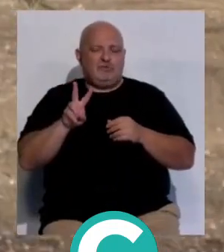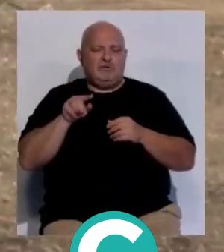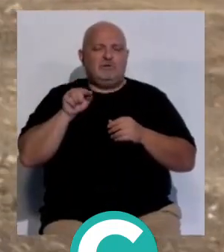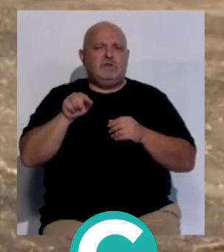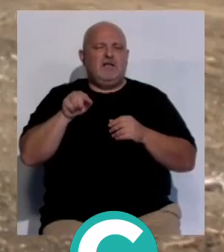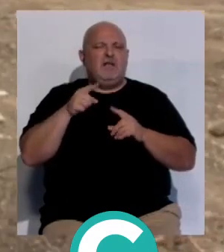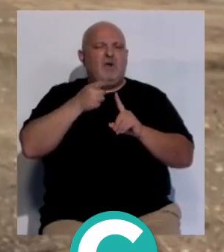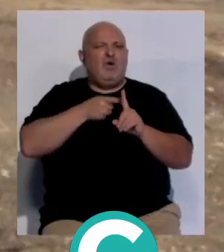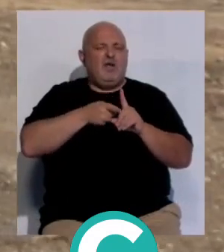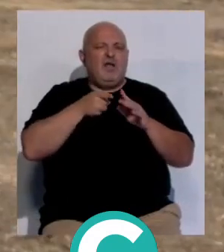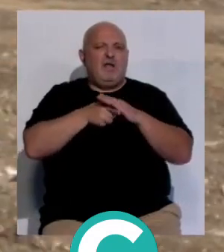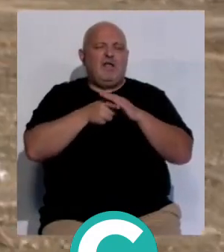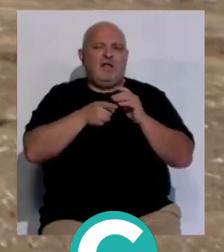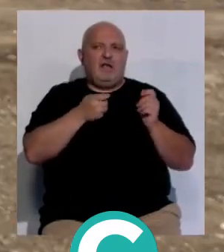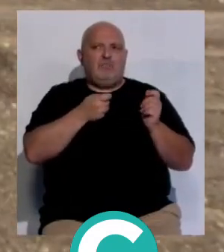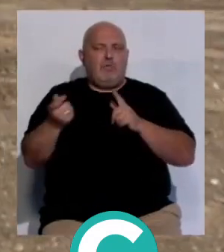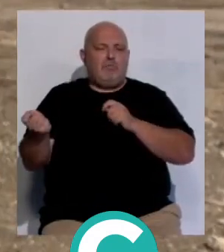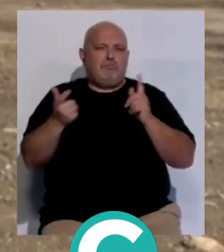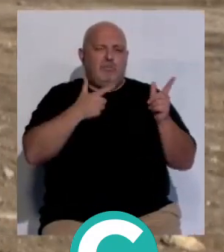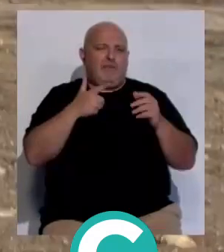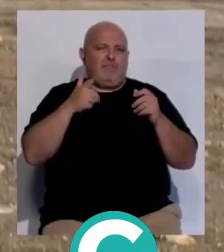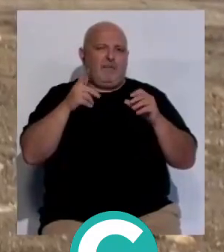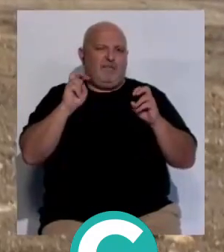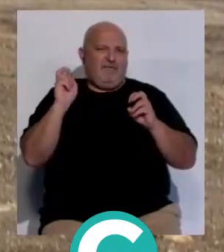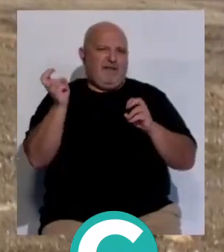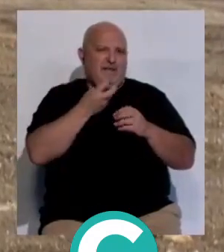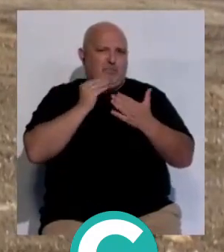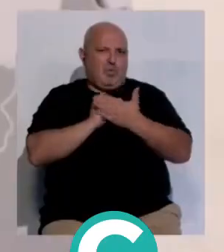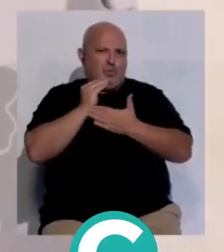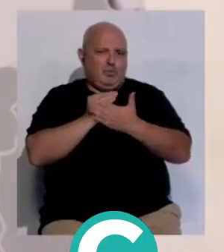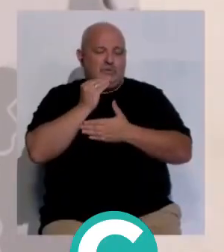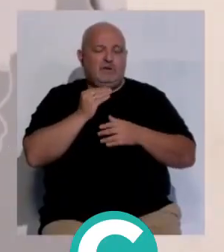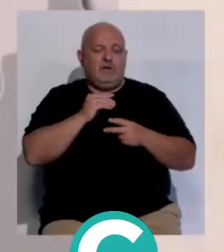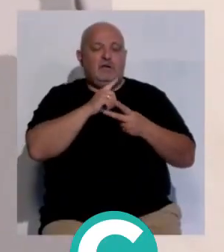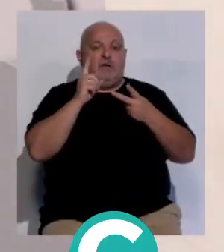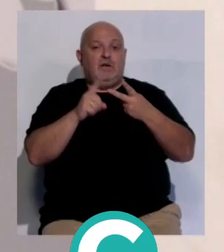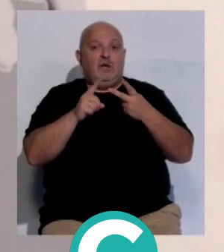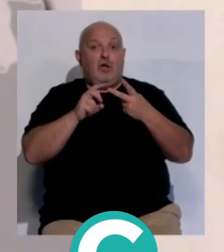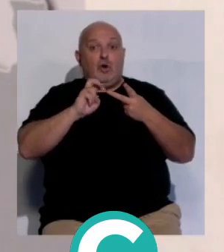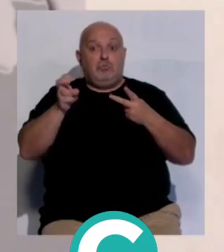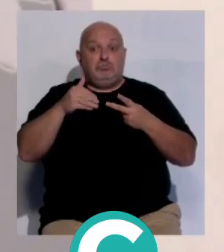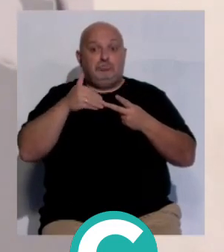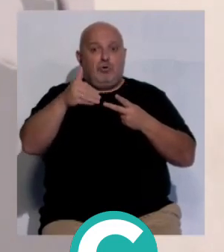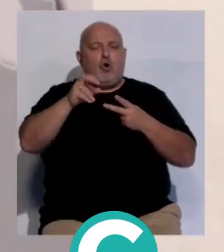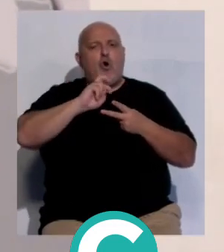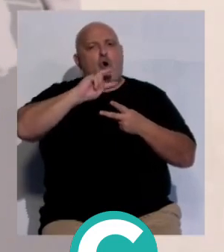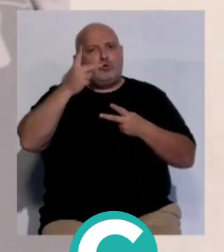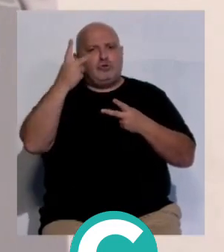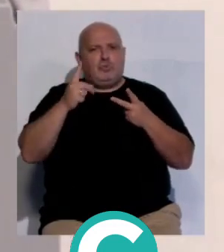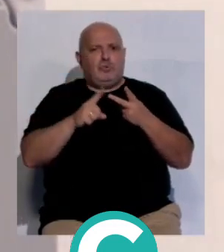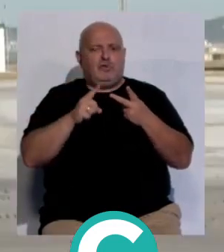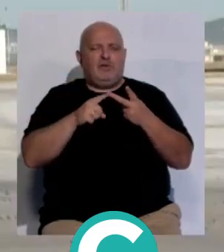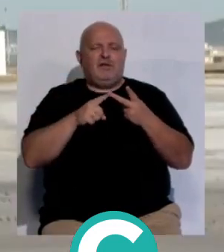que servirá para gestionar la actividad import sport de mercancías a esta primera instalación le seguirá en unos meses otra segunda